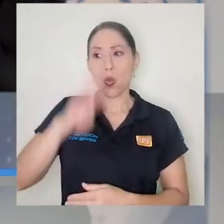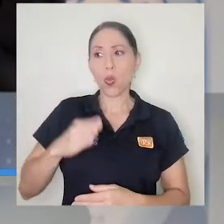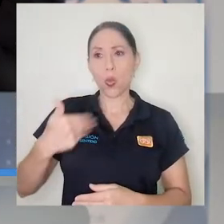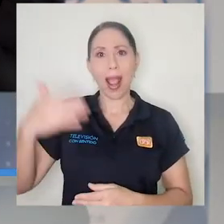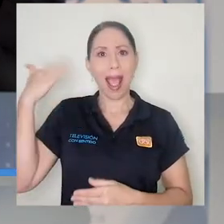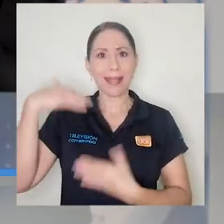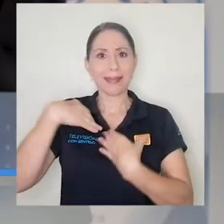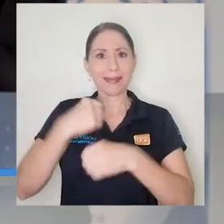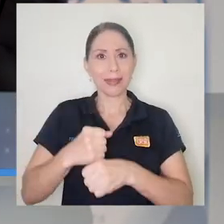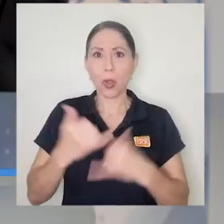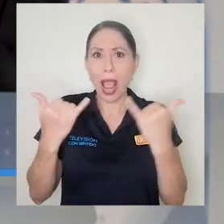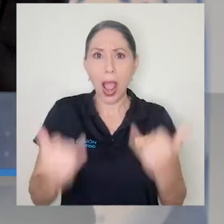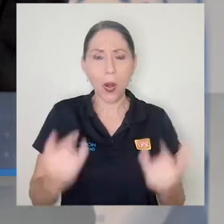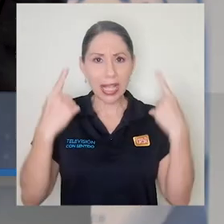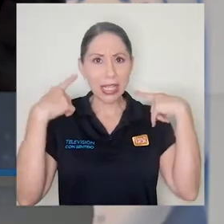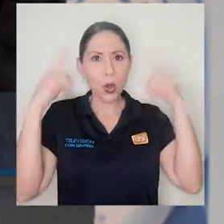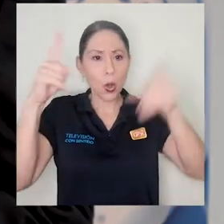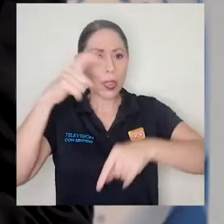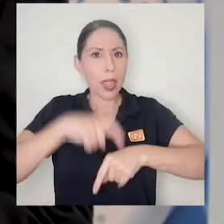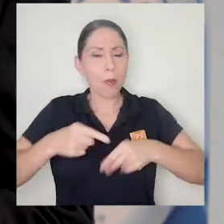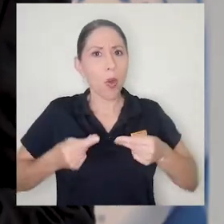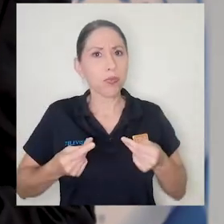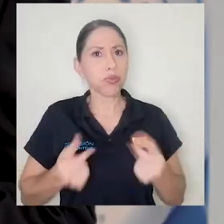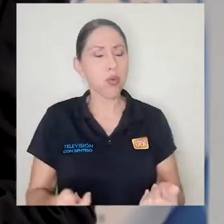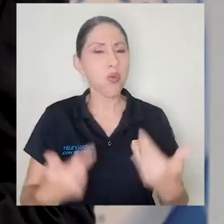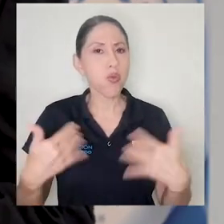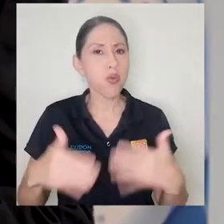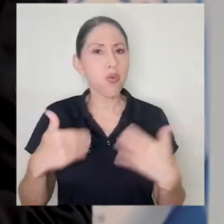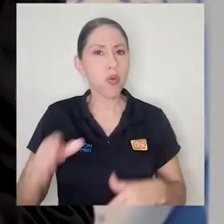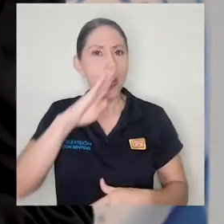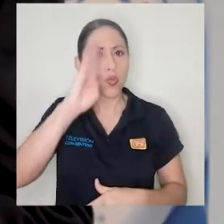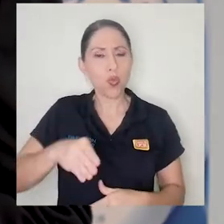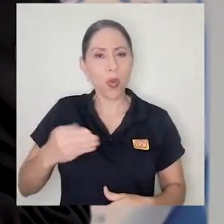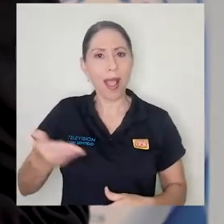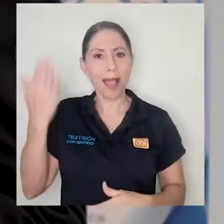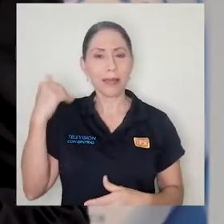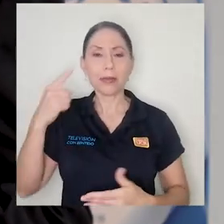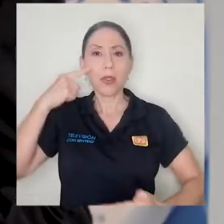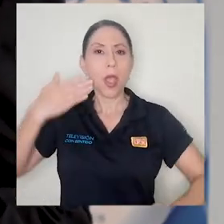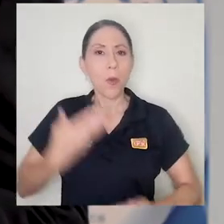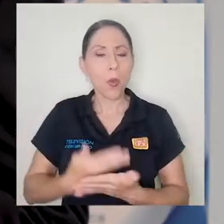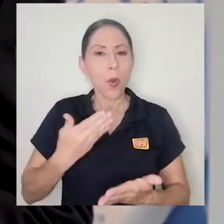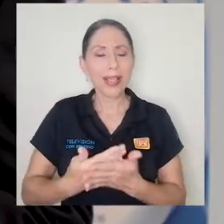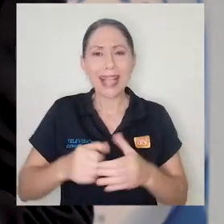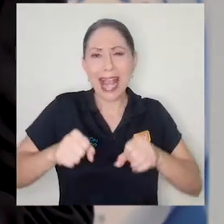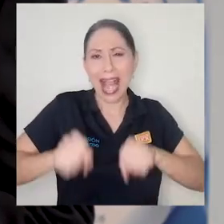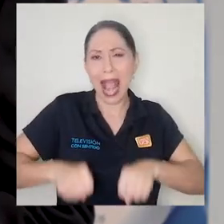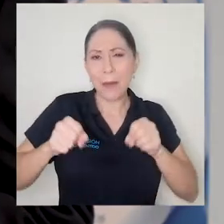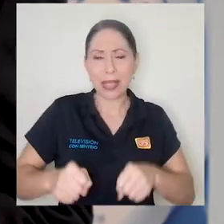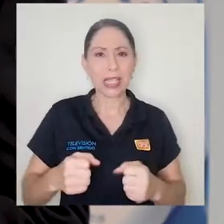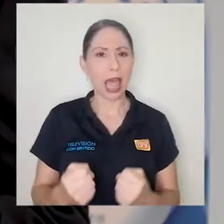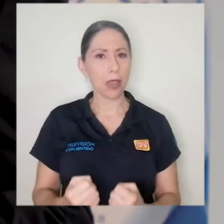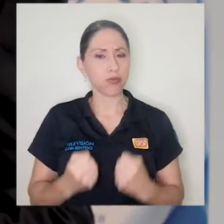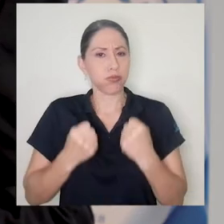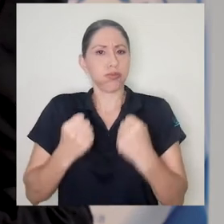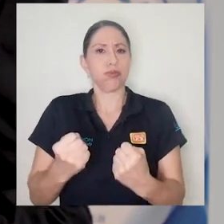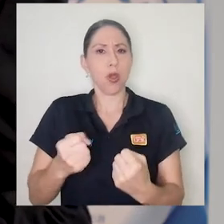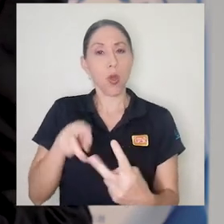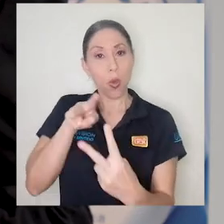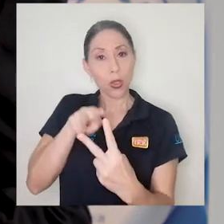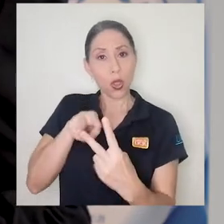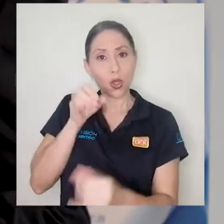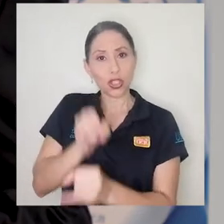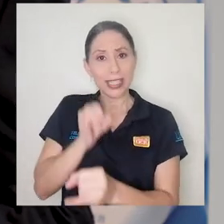se logre esto en tiempo récord y demuestra la gran capacidad, el potencial que existe siempre cuando dos